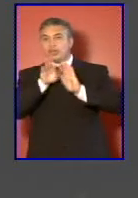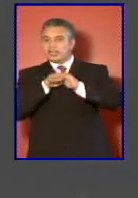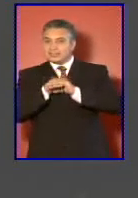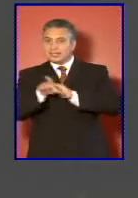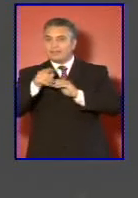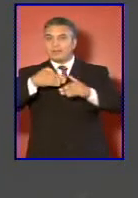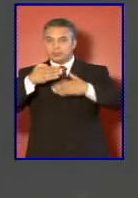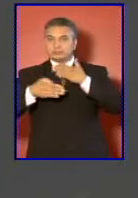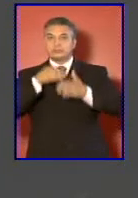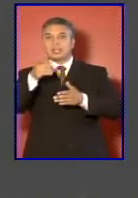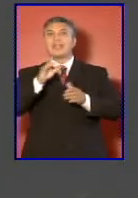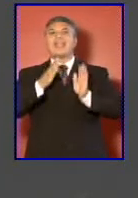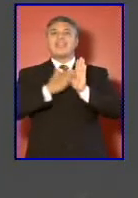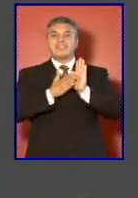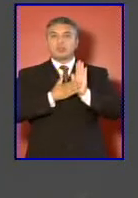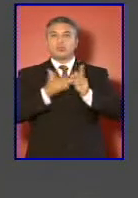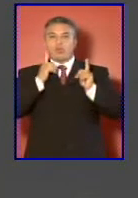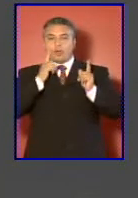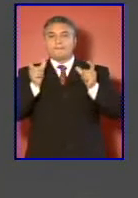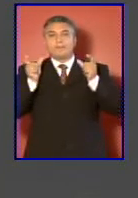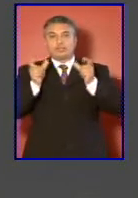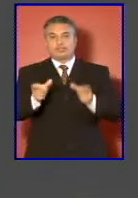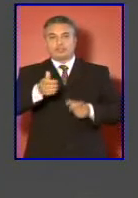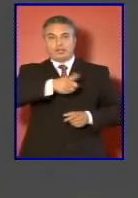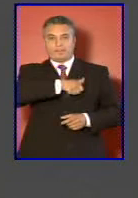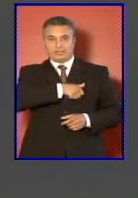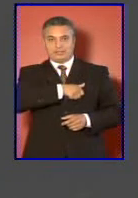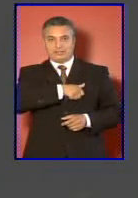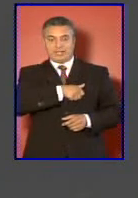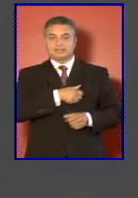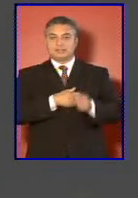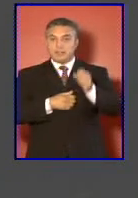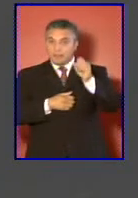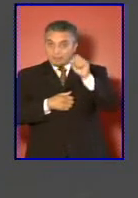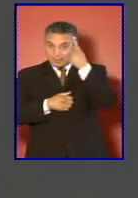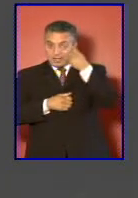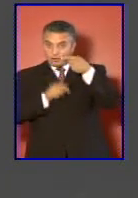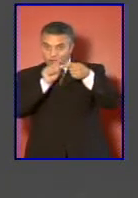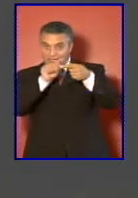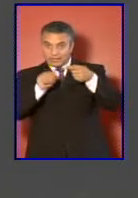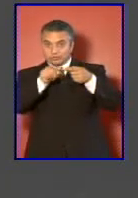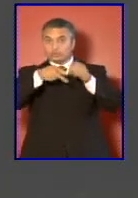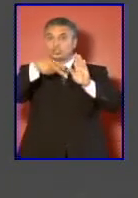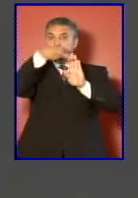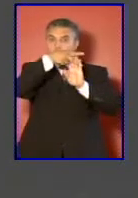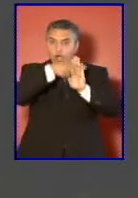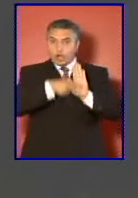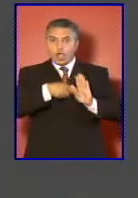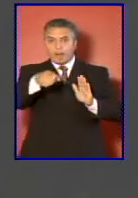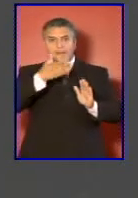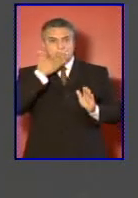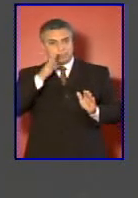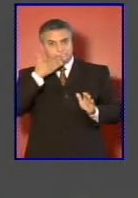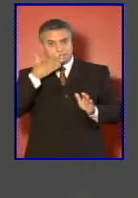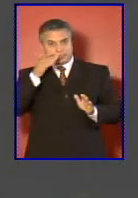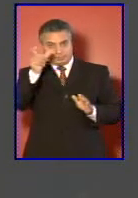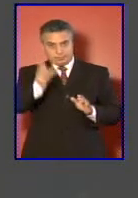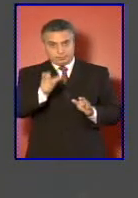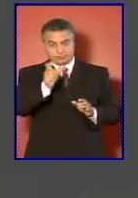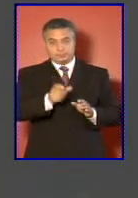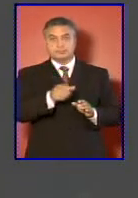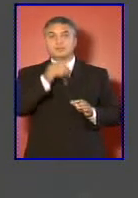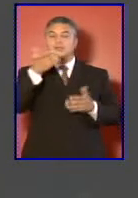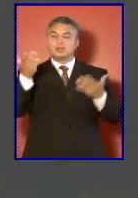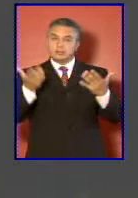estatuto de protección a las policías. El primero de ellos normas de competencia es ya